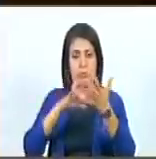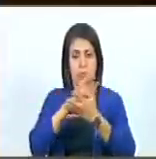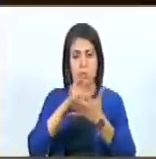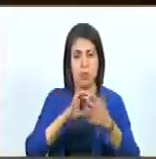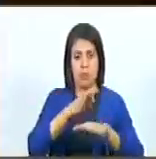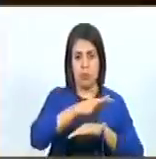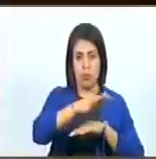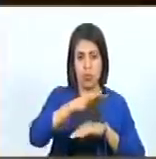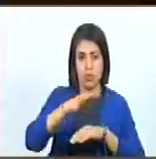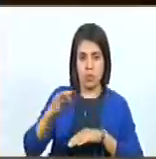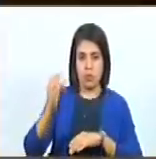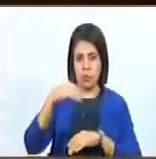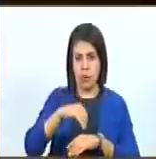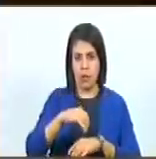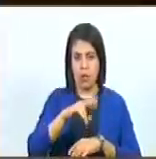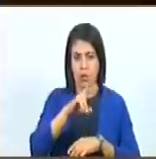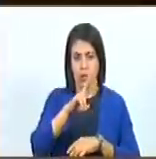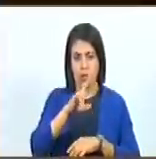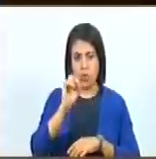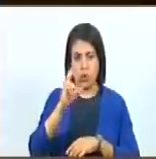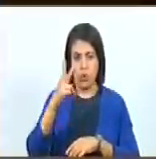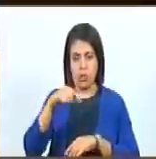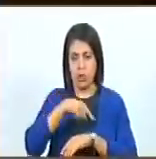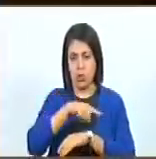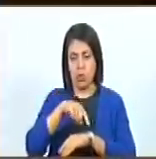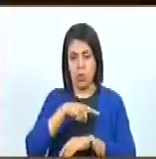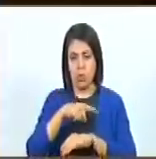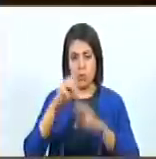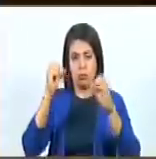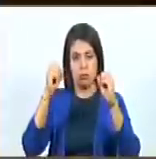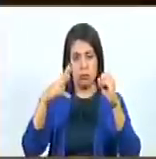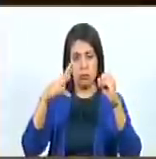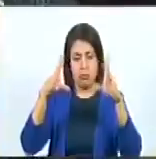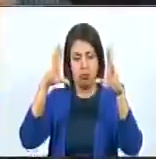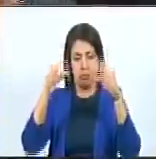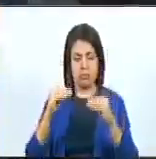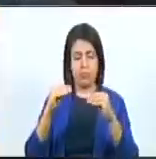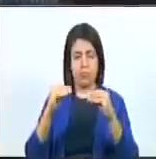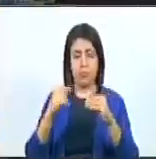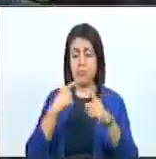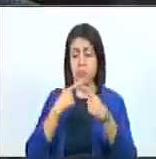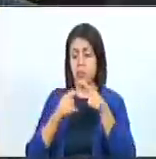municipio tiene más de dos o tres horas de interrupción del servicio eléctrico.